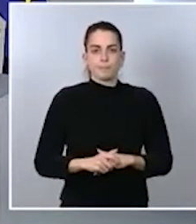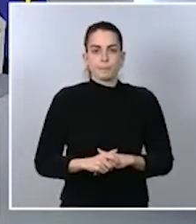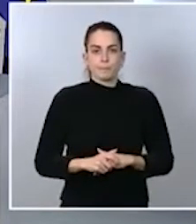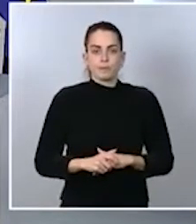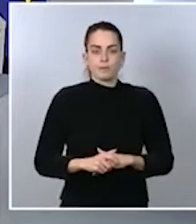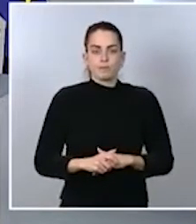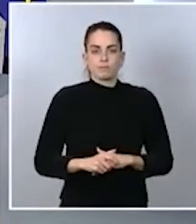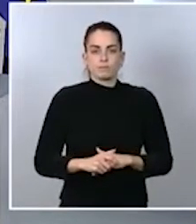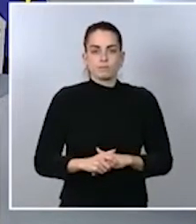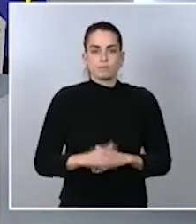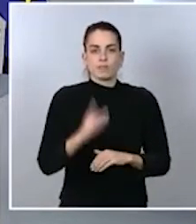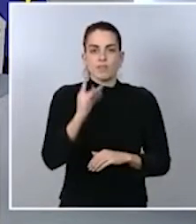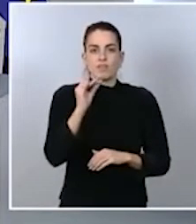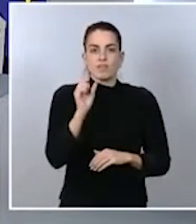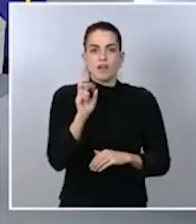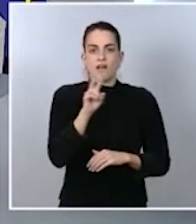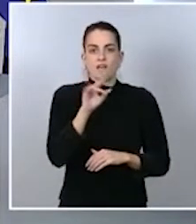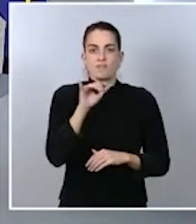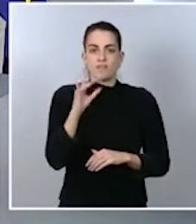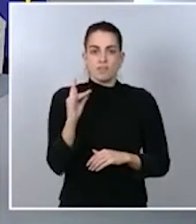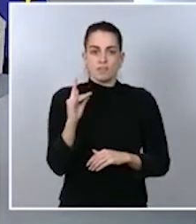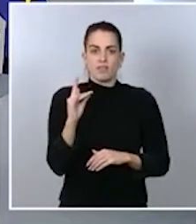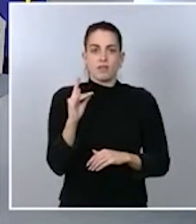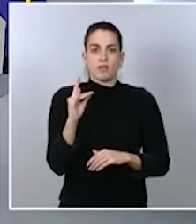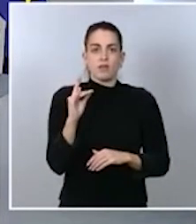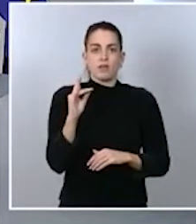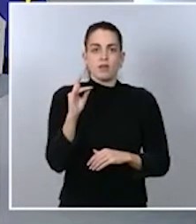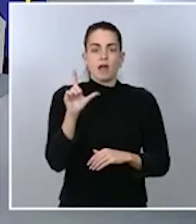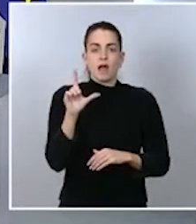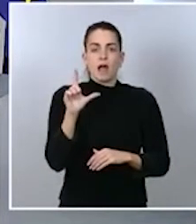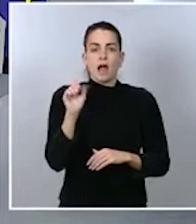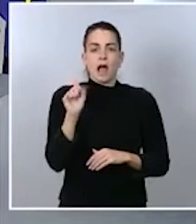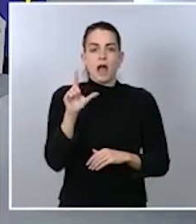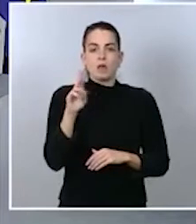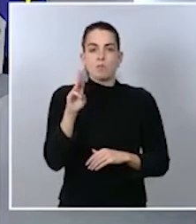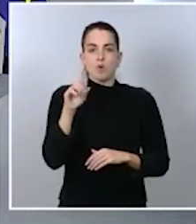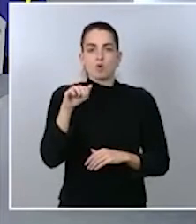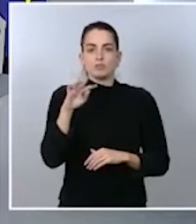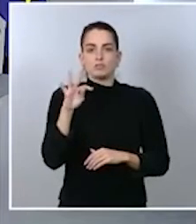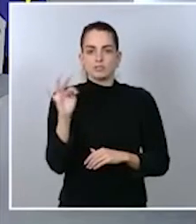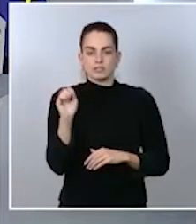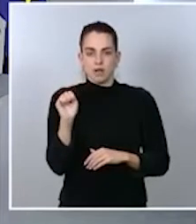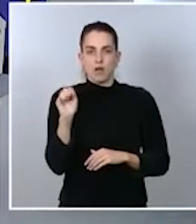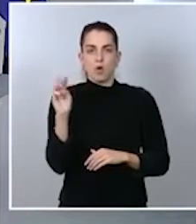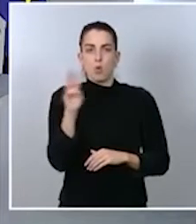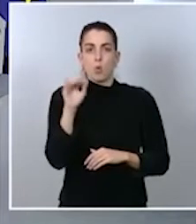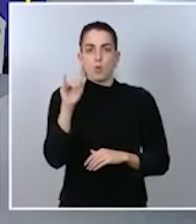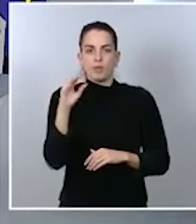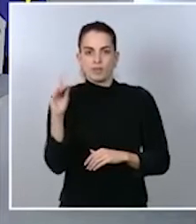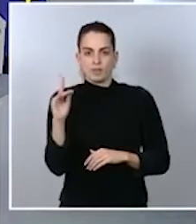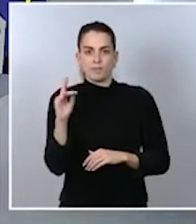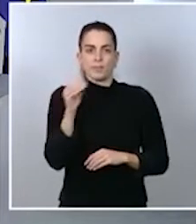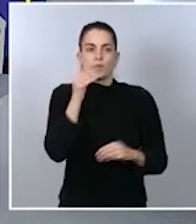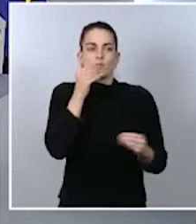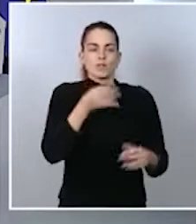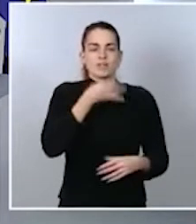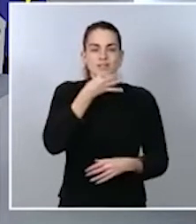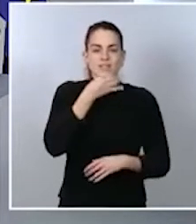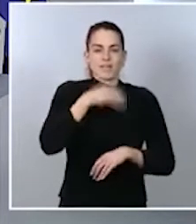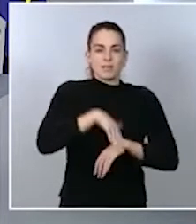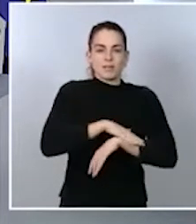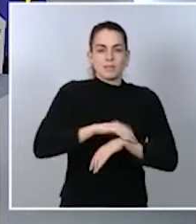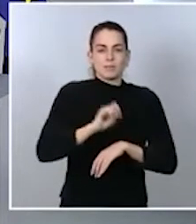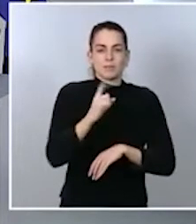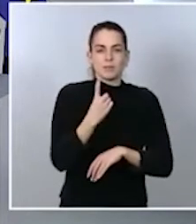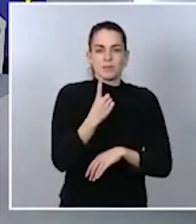David Portavella de Alpuntabuí. Sí, gracias, secretario de Estado. Buenas tardes, ministros. En primer lugar, al ministro